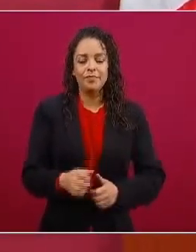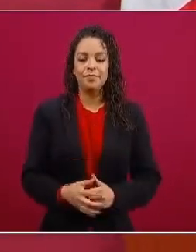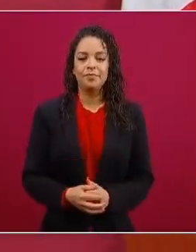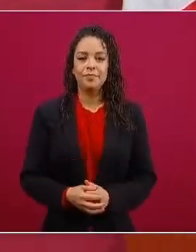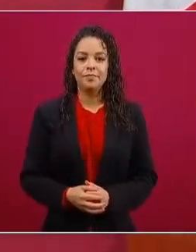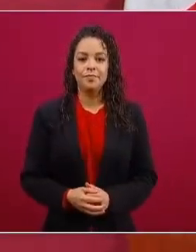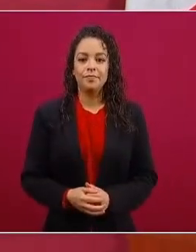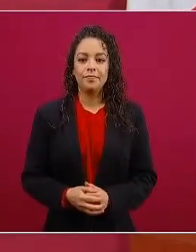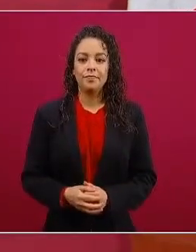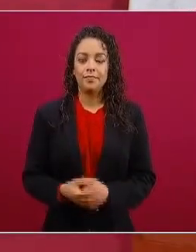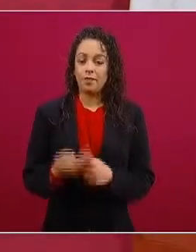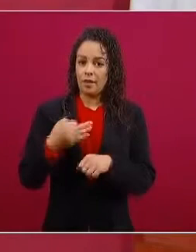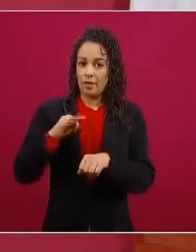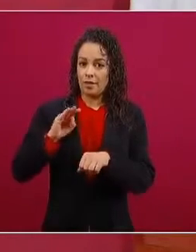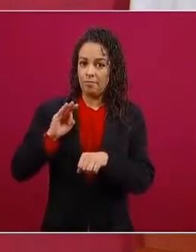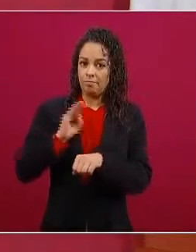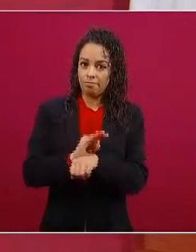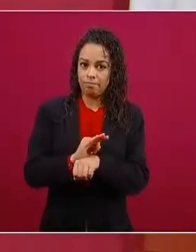protegió Hacienda,